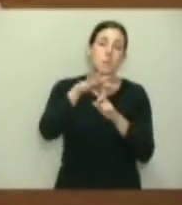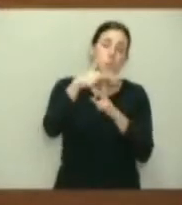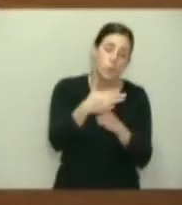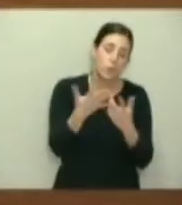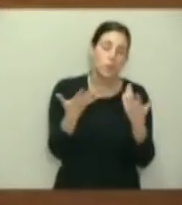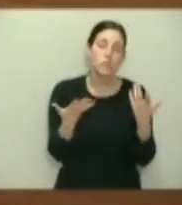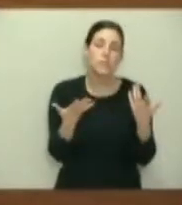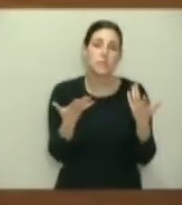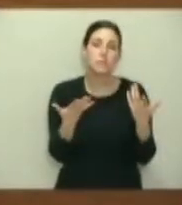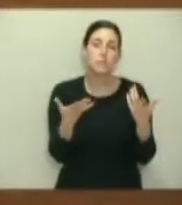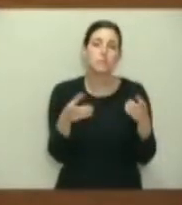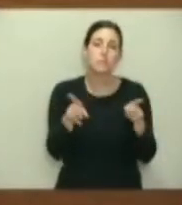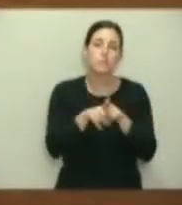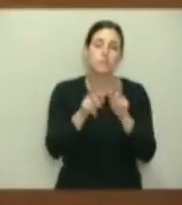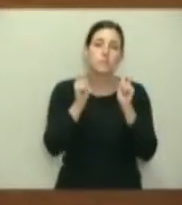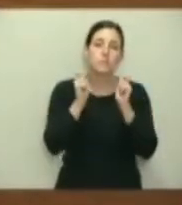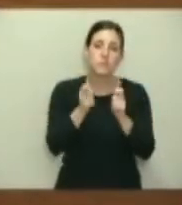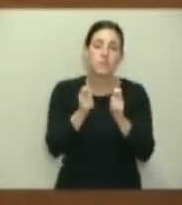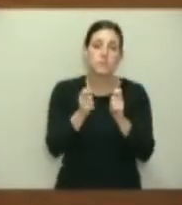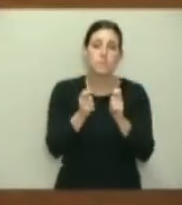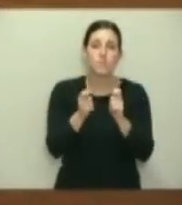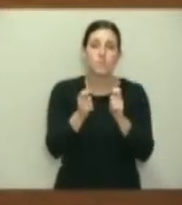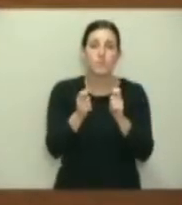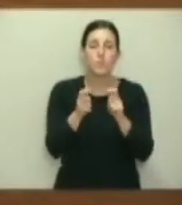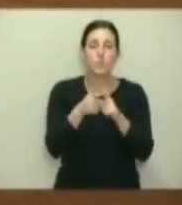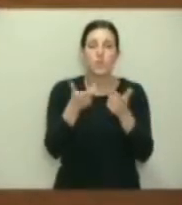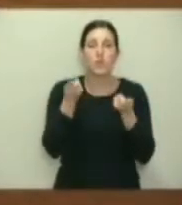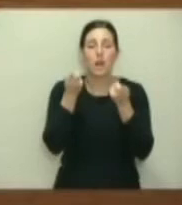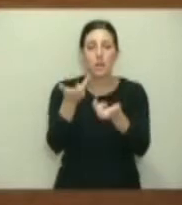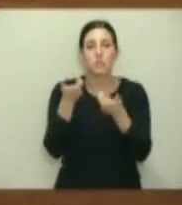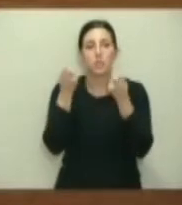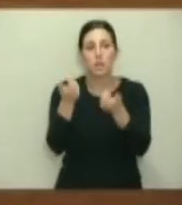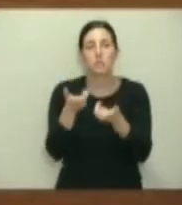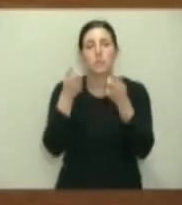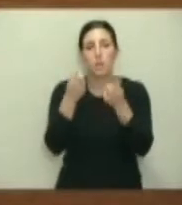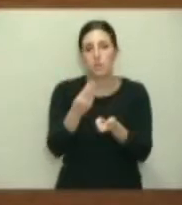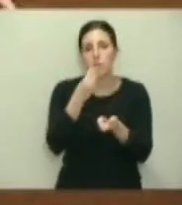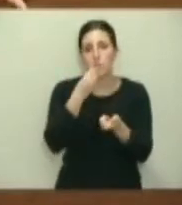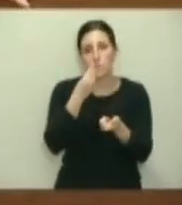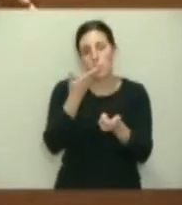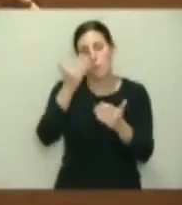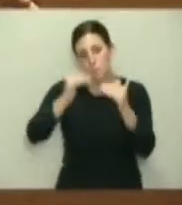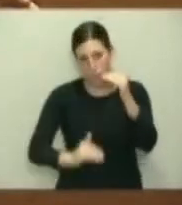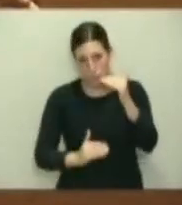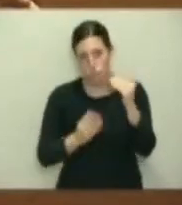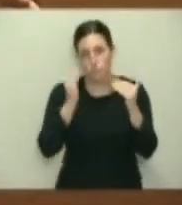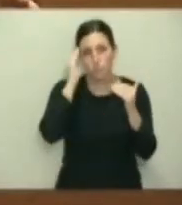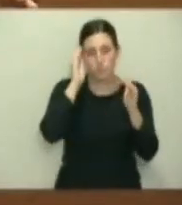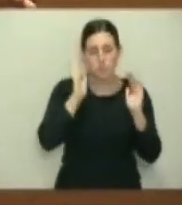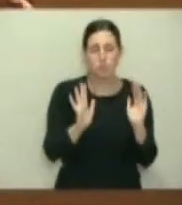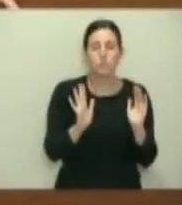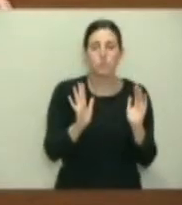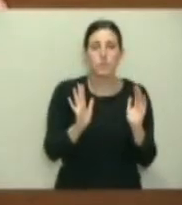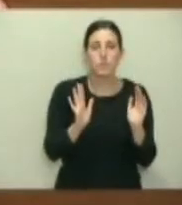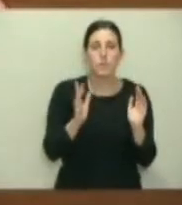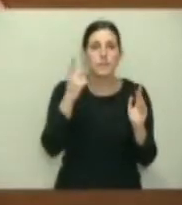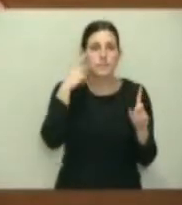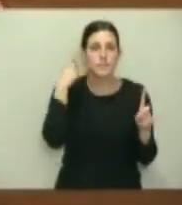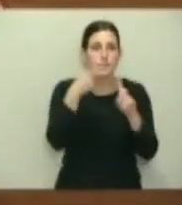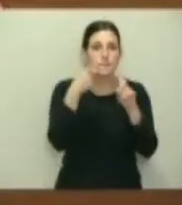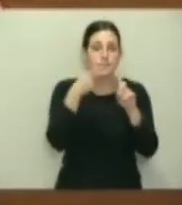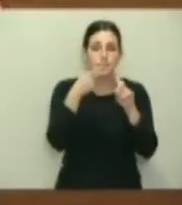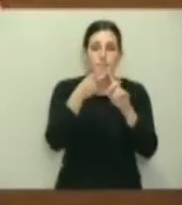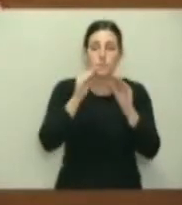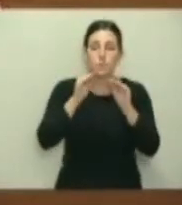que hiciesen reducir el despilfarro en una cuestión tan importante como esta. No sé si tienen intención de constituir esa